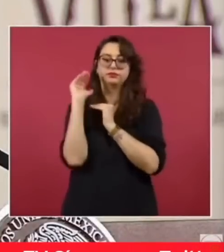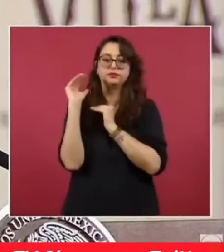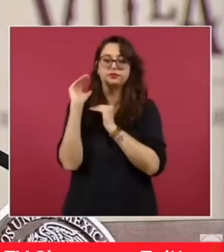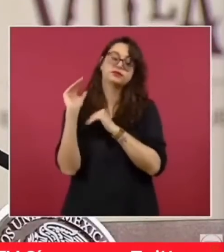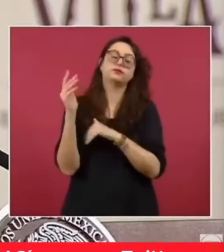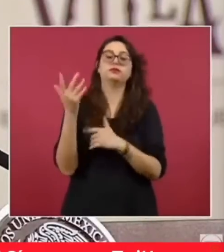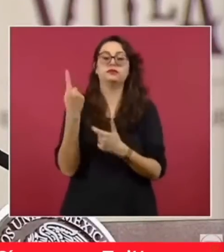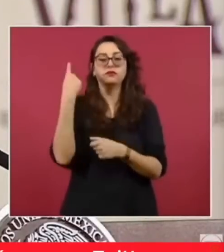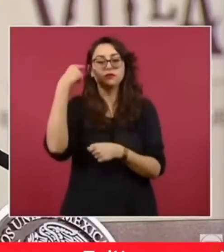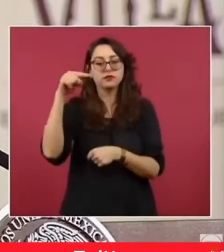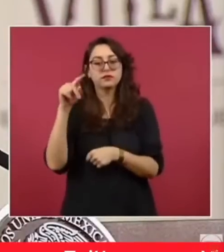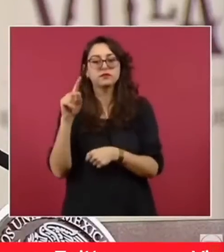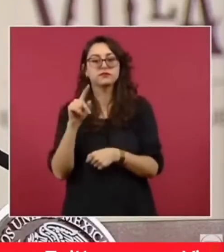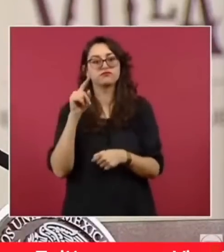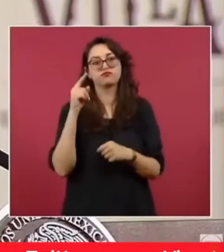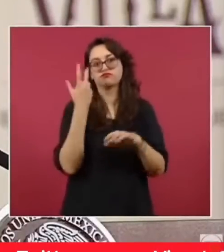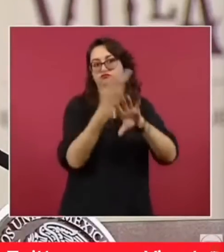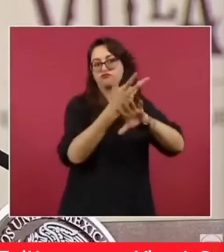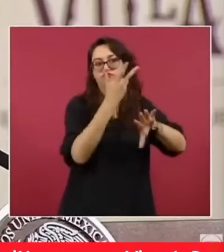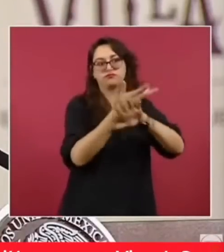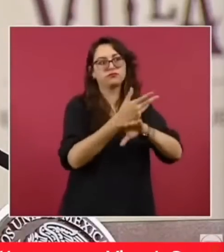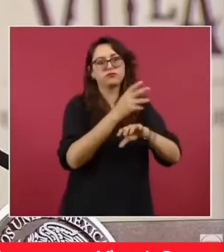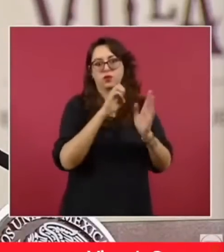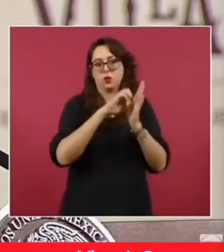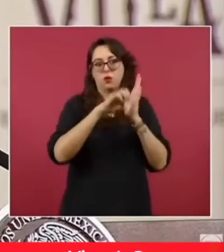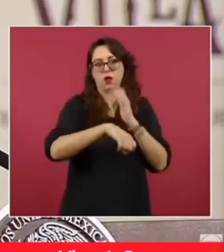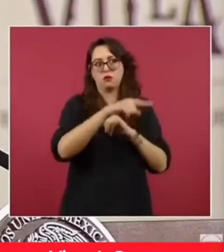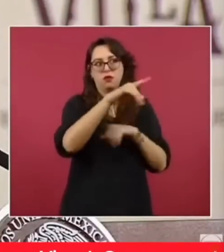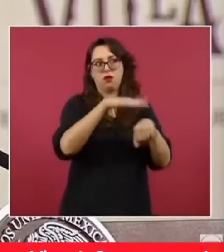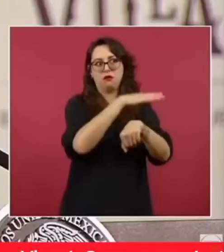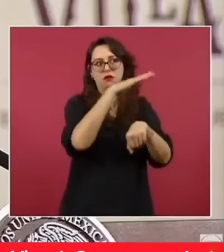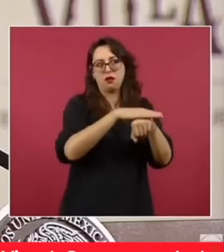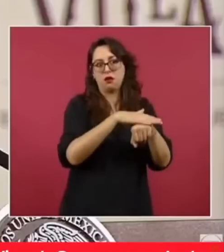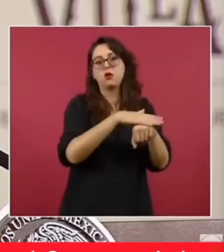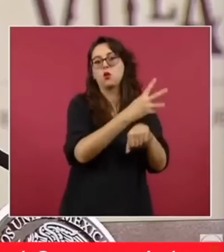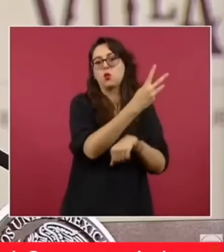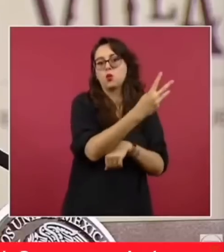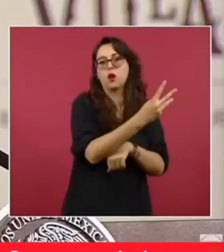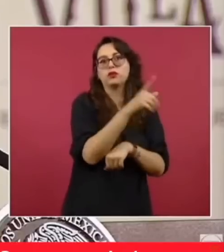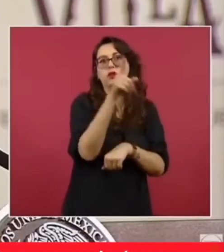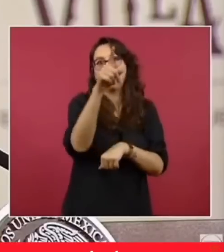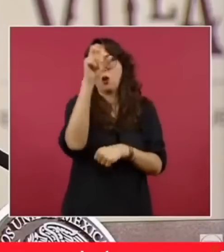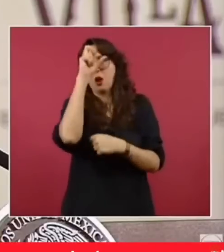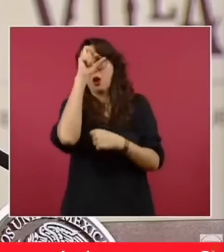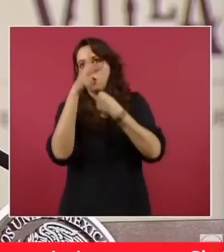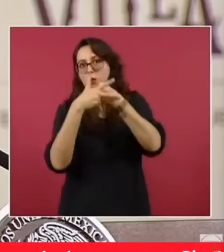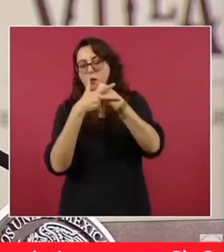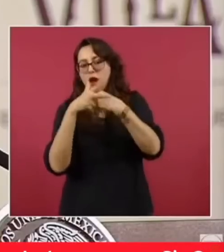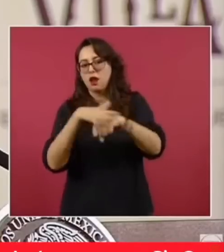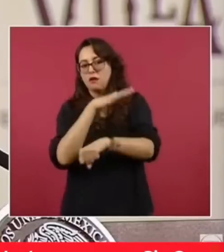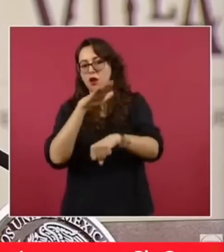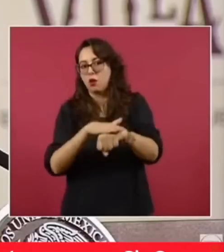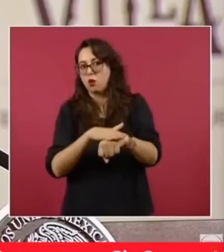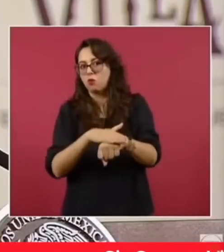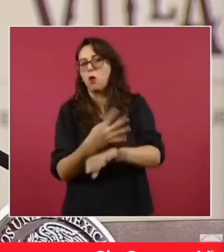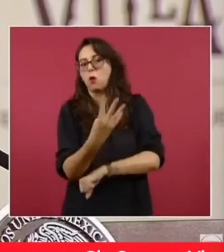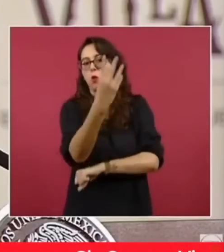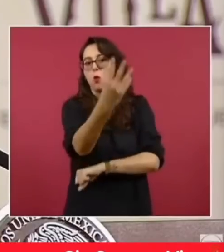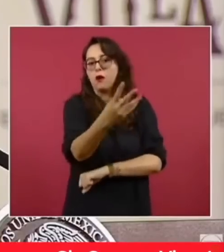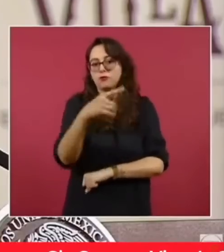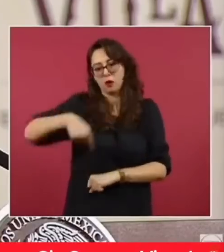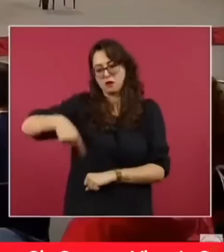y Medicamentos, la FDA en Estados Unidos, y a la Agencia Europea de Medicamentos en la